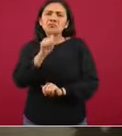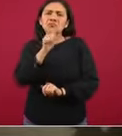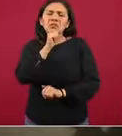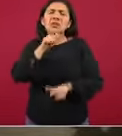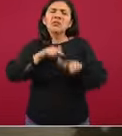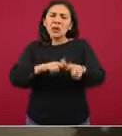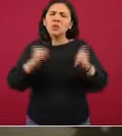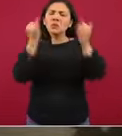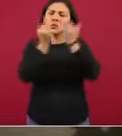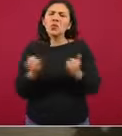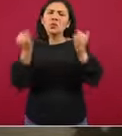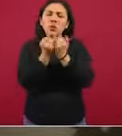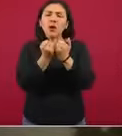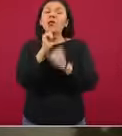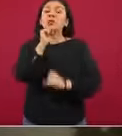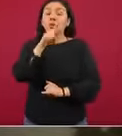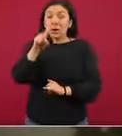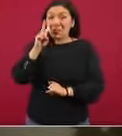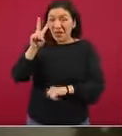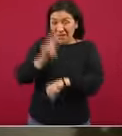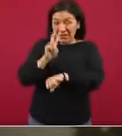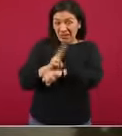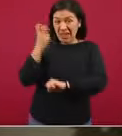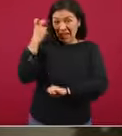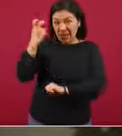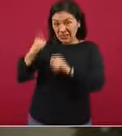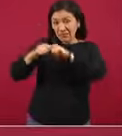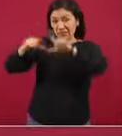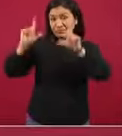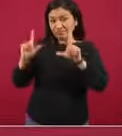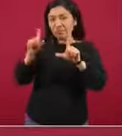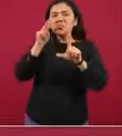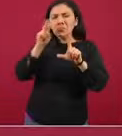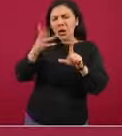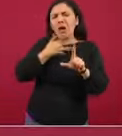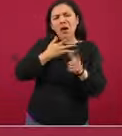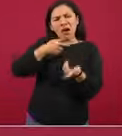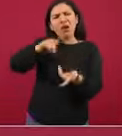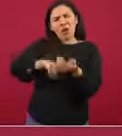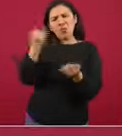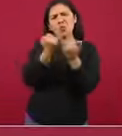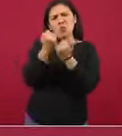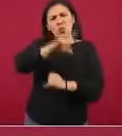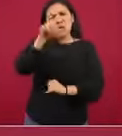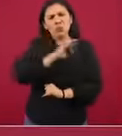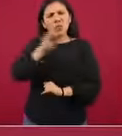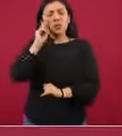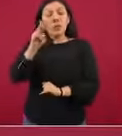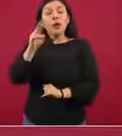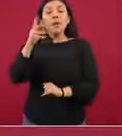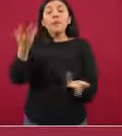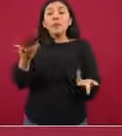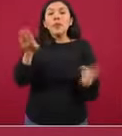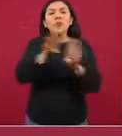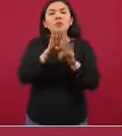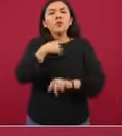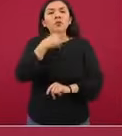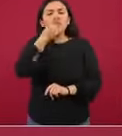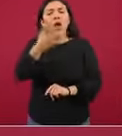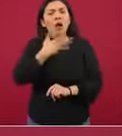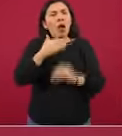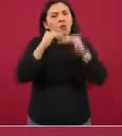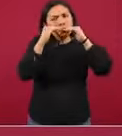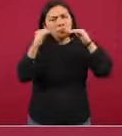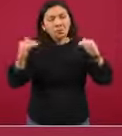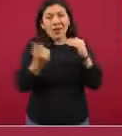mantenido estables. También fíjense y estas diapositivas que las pueden ver también después, pues fíjense que aunque decimos que hay estables,